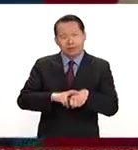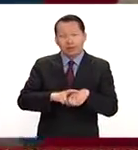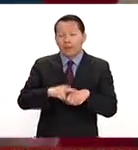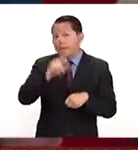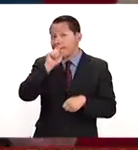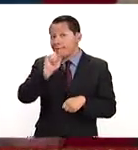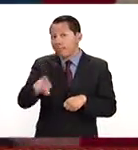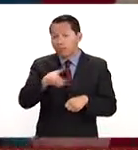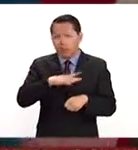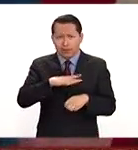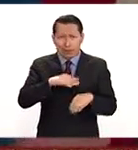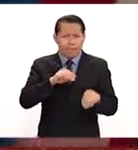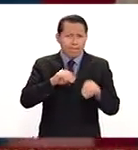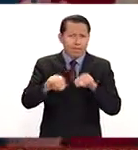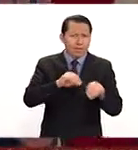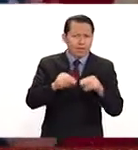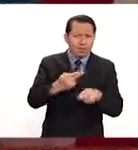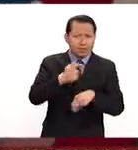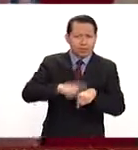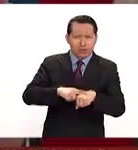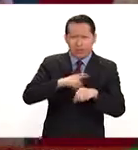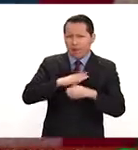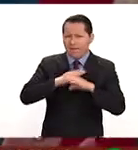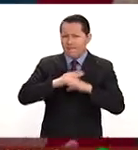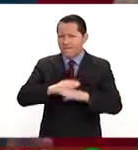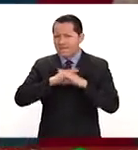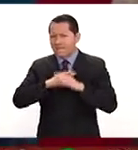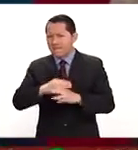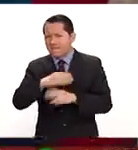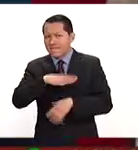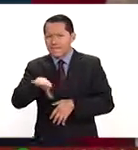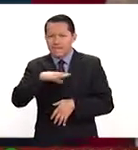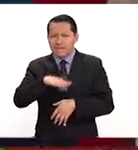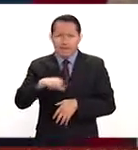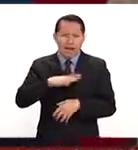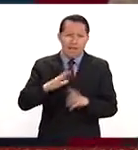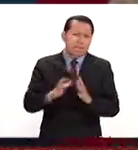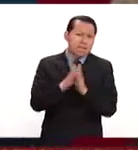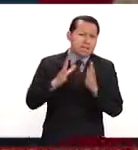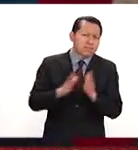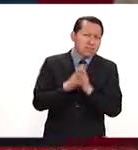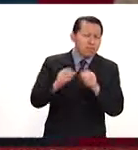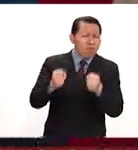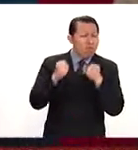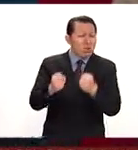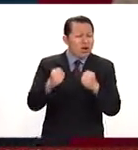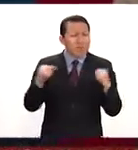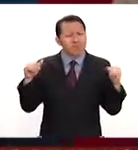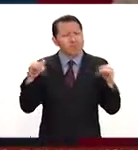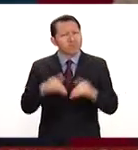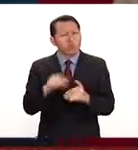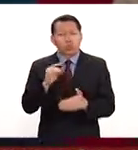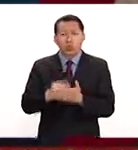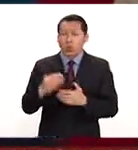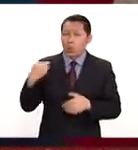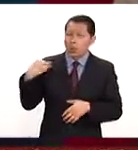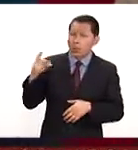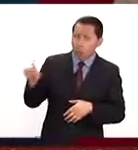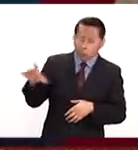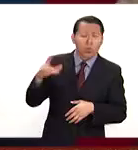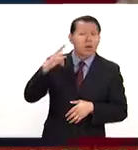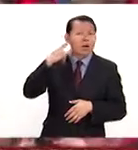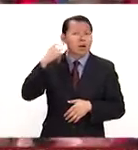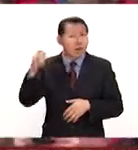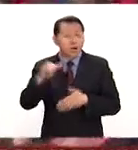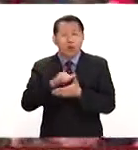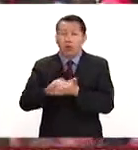sería el inicio de este movimiento nacional de resistencia que contó con una participación inédita, no solamente en Washington, Nueva York, Los Ángeles, en